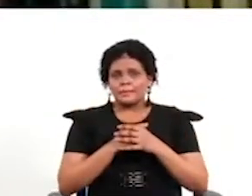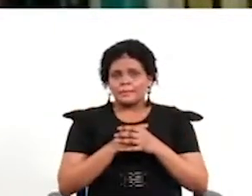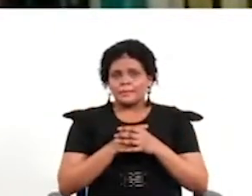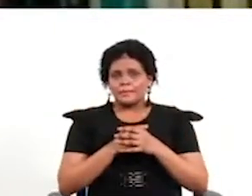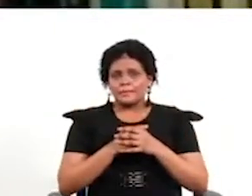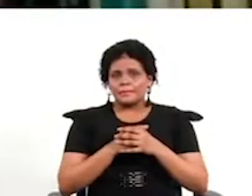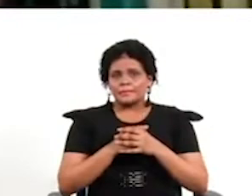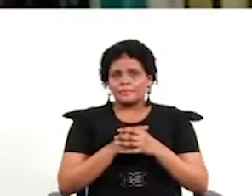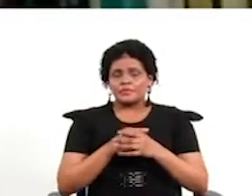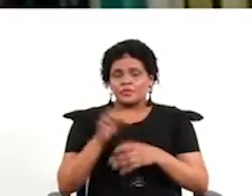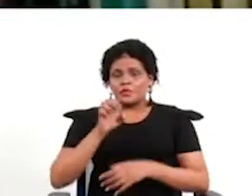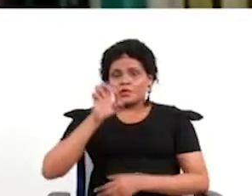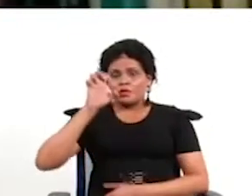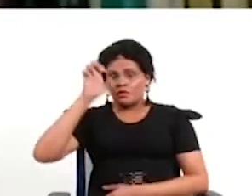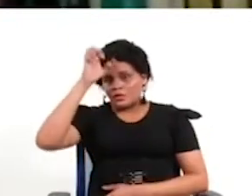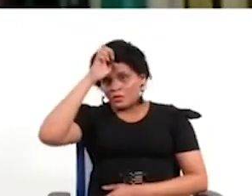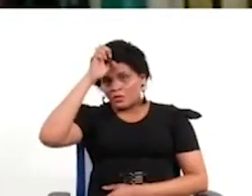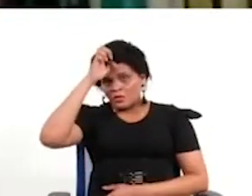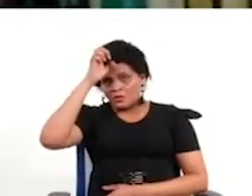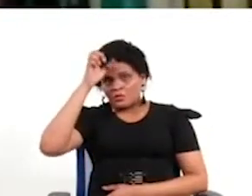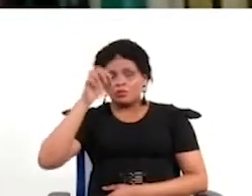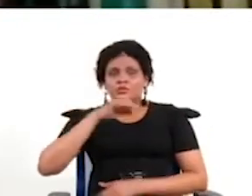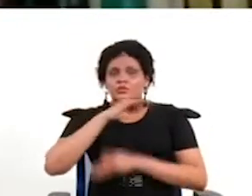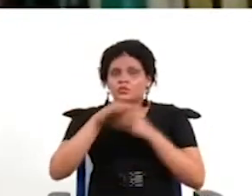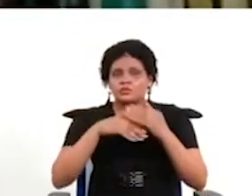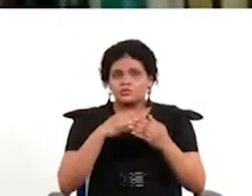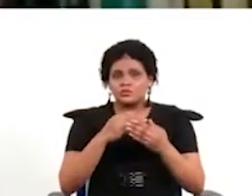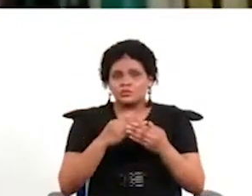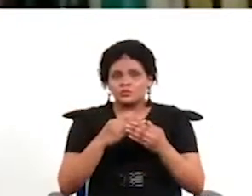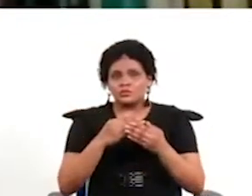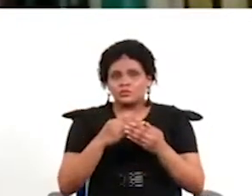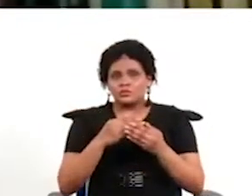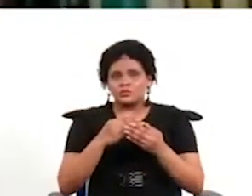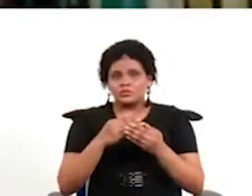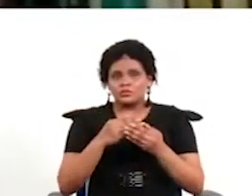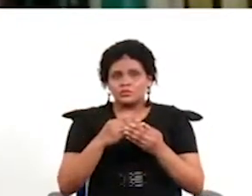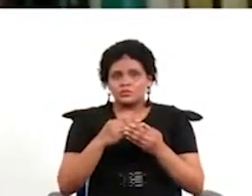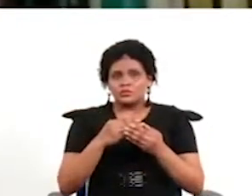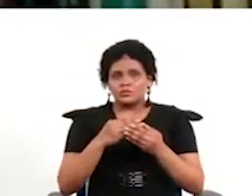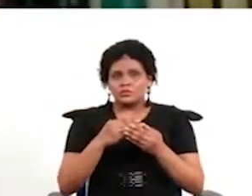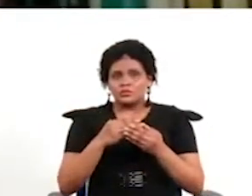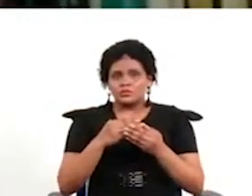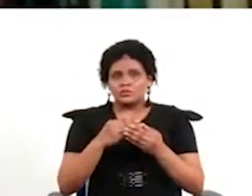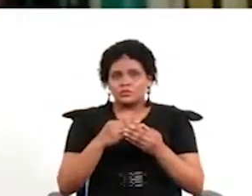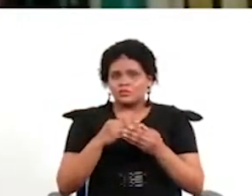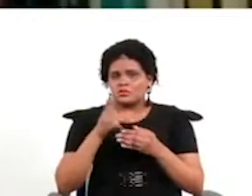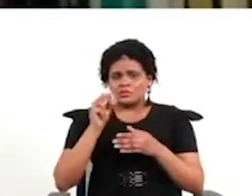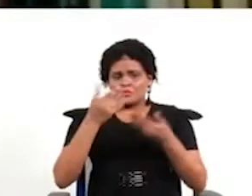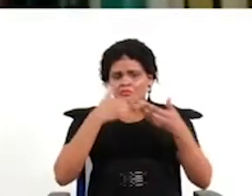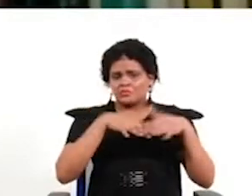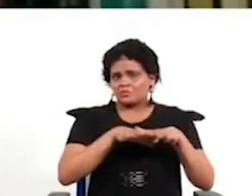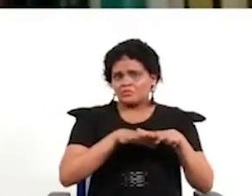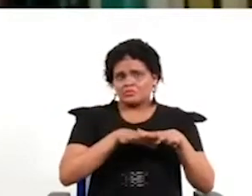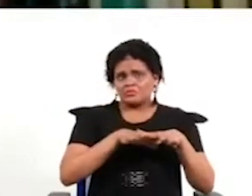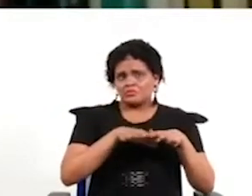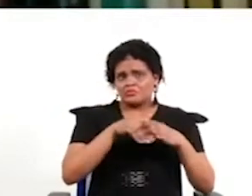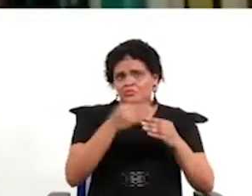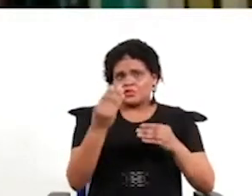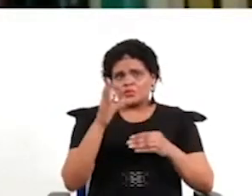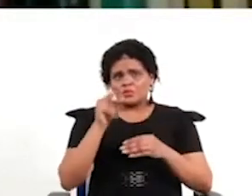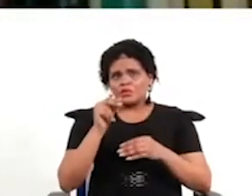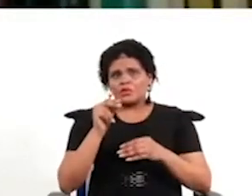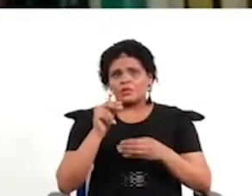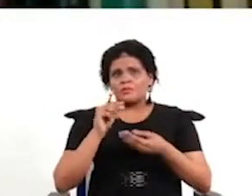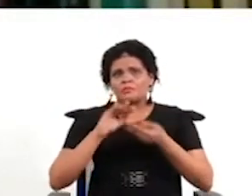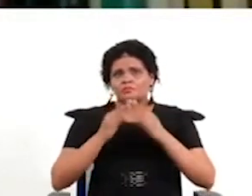los ecuatorianos bolivianos venezolanos de los últimos tiempos y no intervienen las instituciones electorales